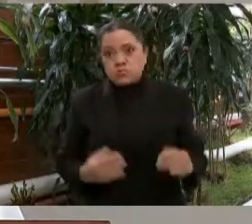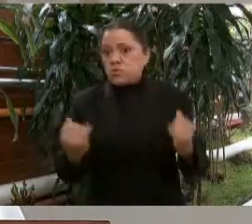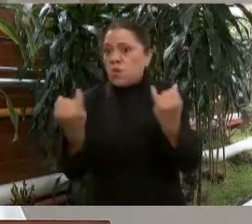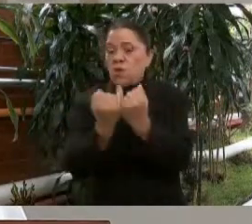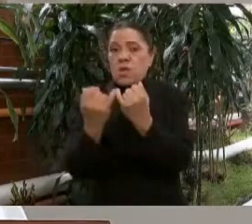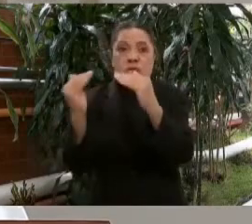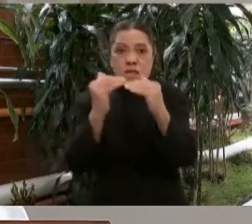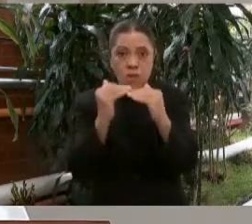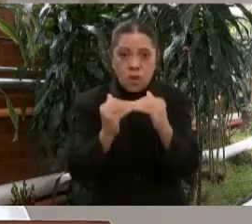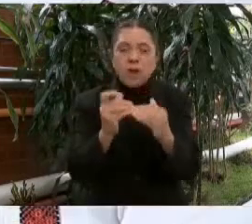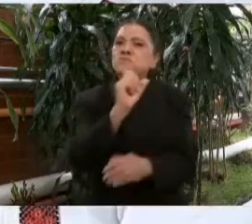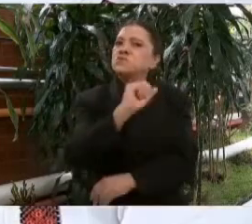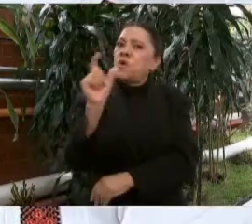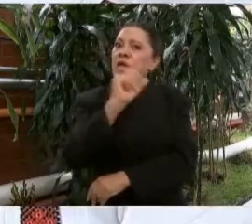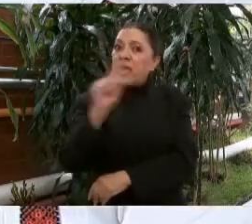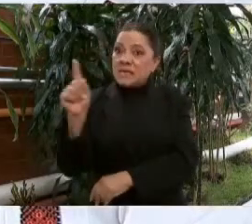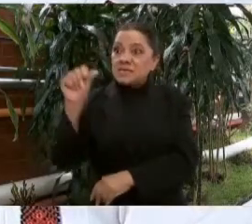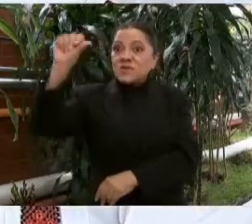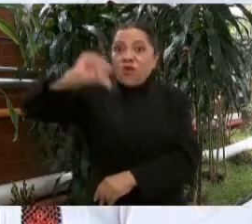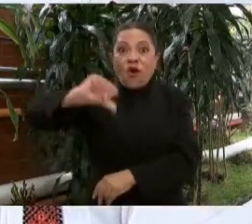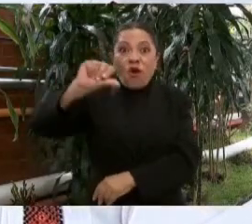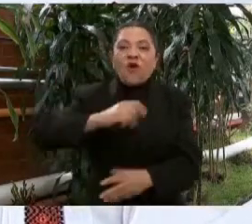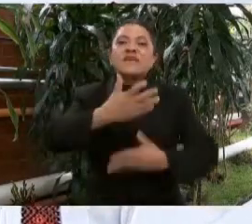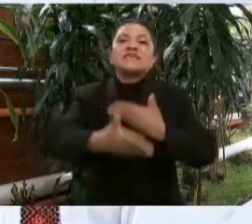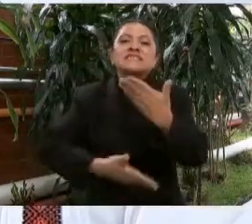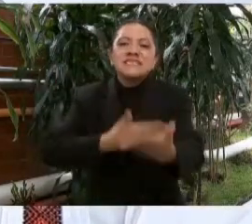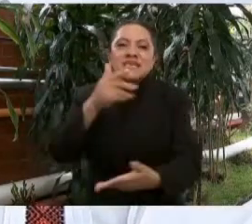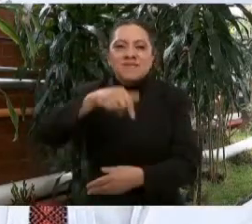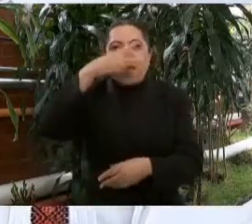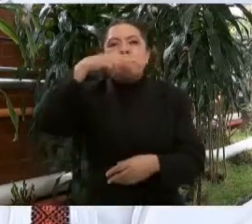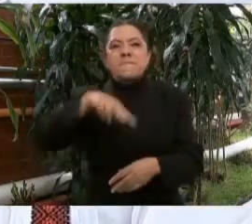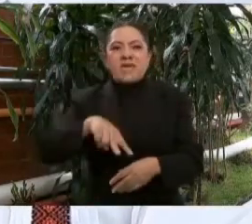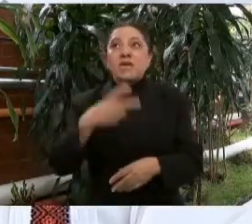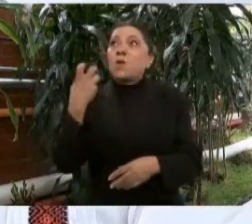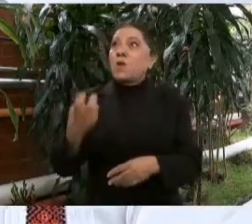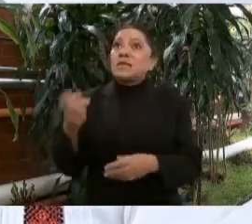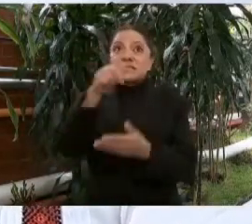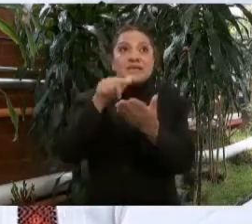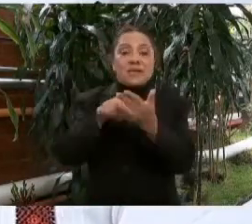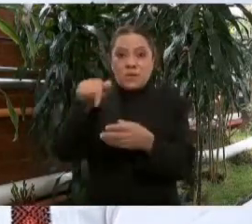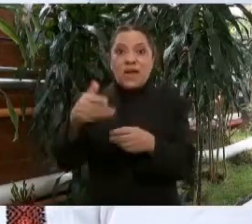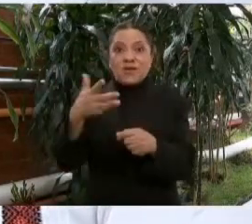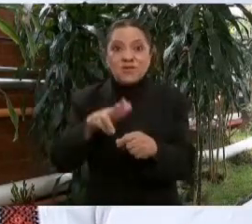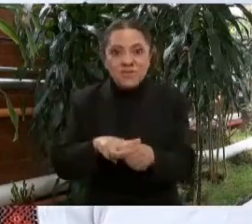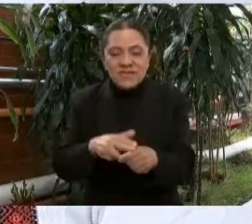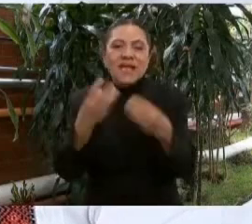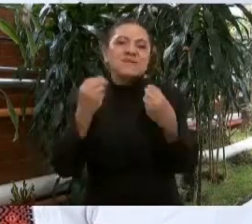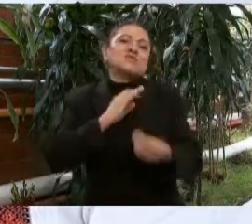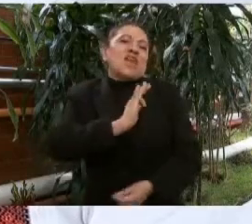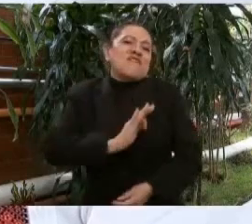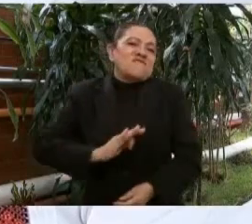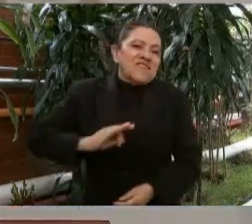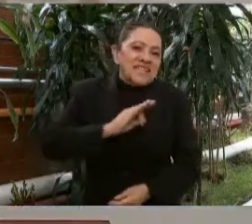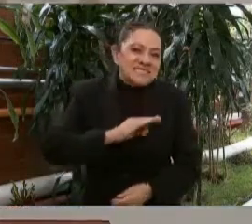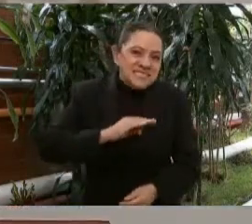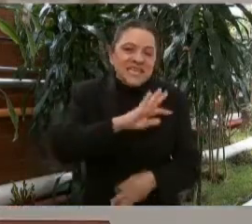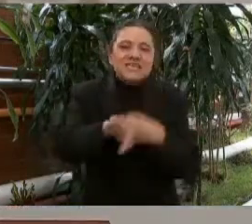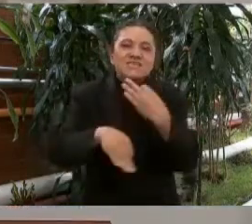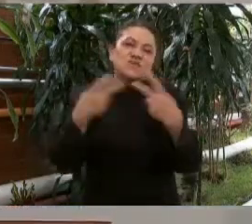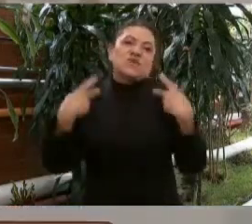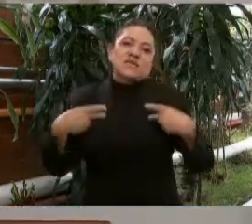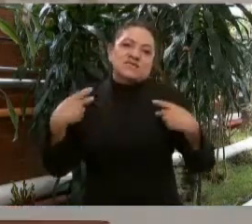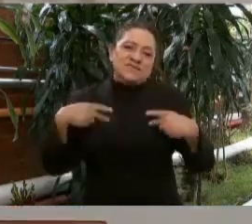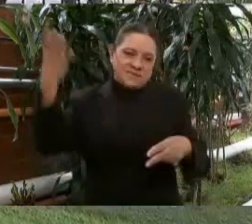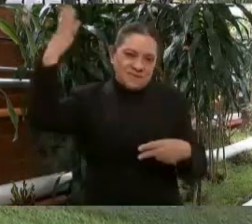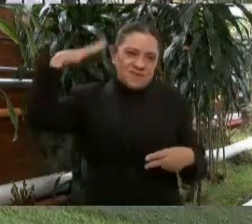Mucho éxito a todos a los que a partir de hoy servirán en México en estas instalaciones. Muchas felicidades a todos los morelenses. Muchas